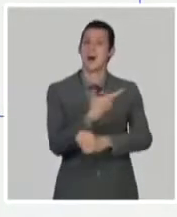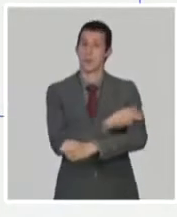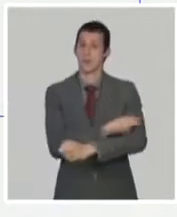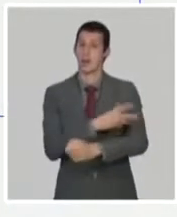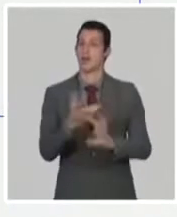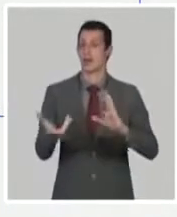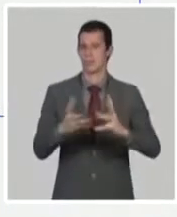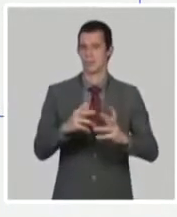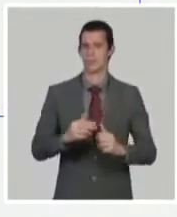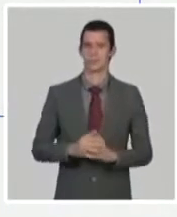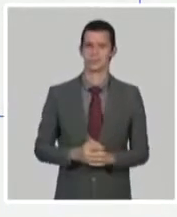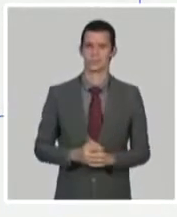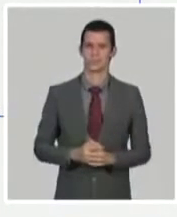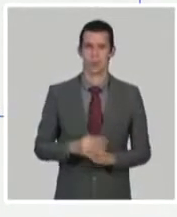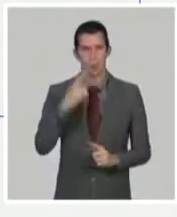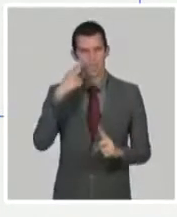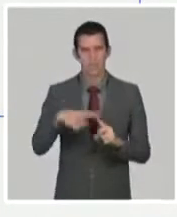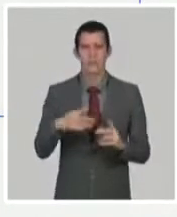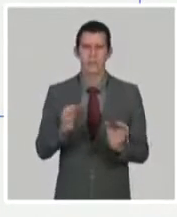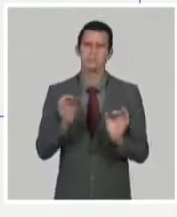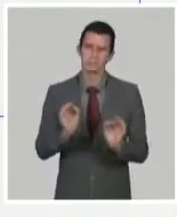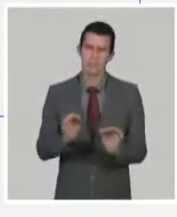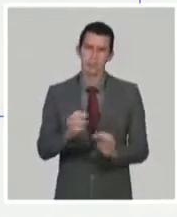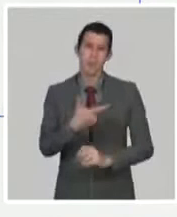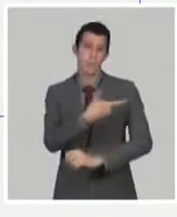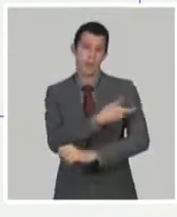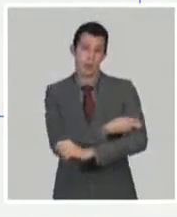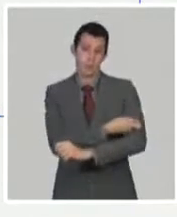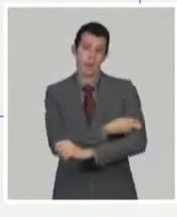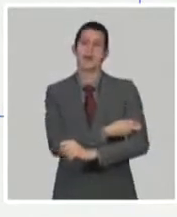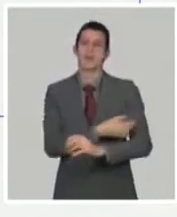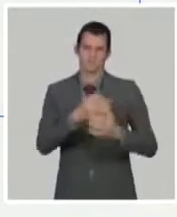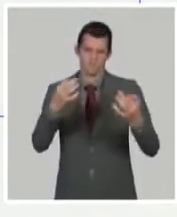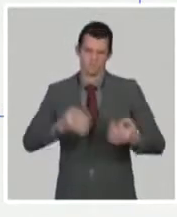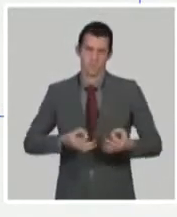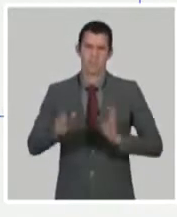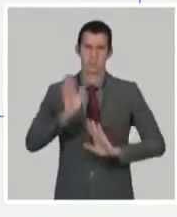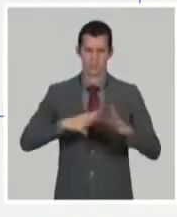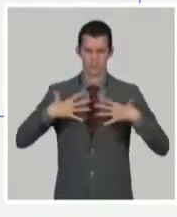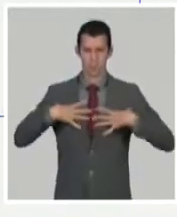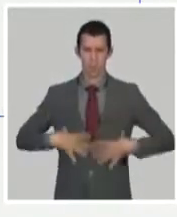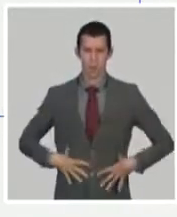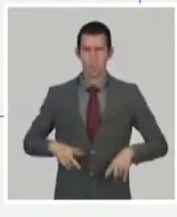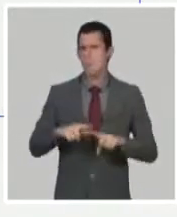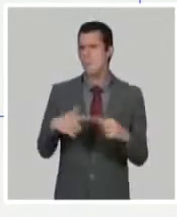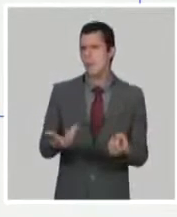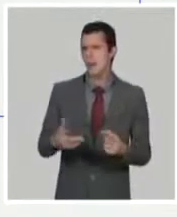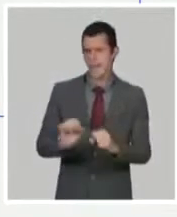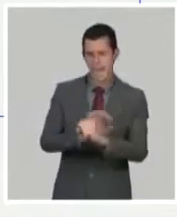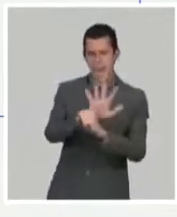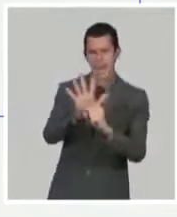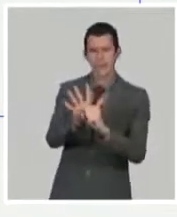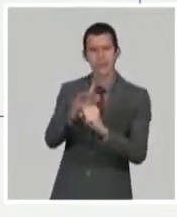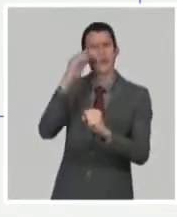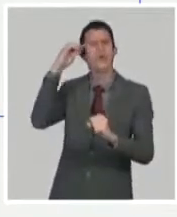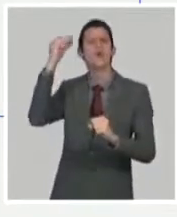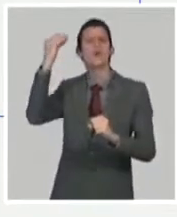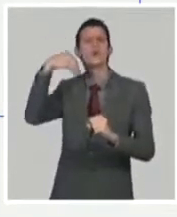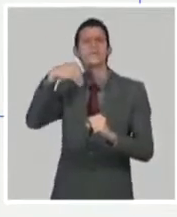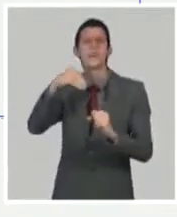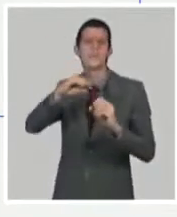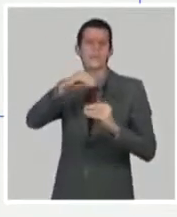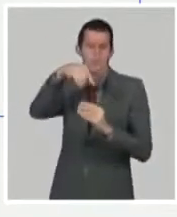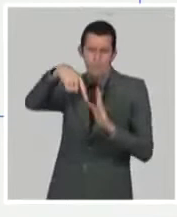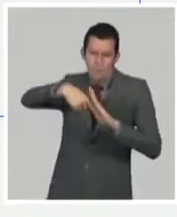expresión para producir esta proteína mutada y poder evaluar cómo las respuestas que induzcan nuestras vacunas